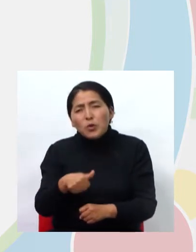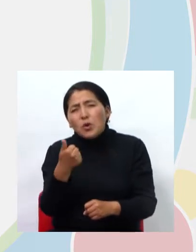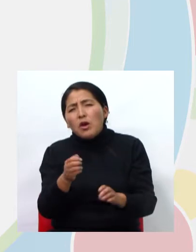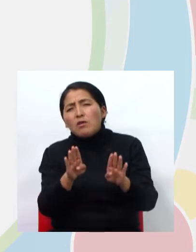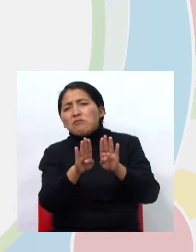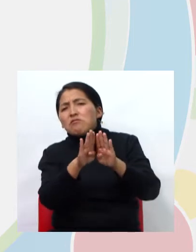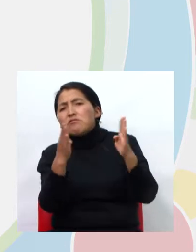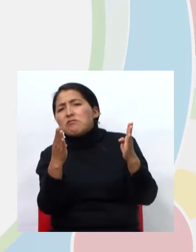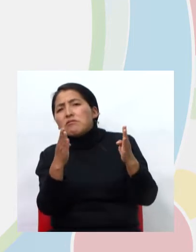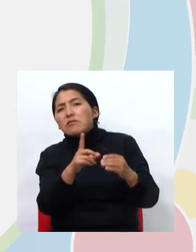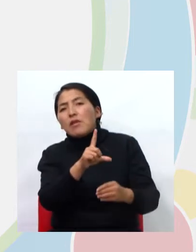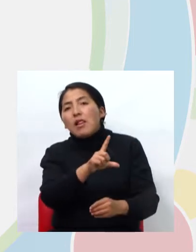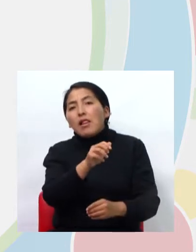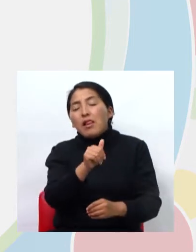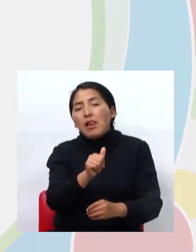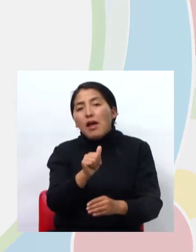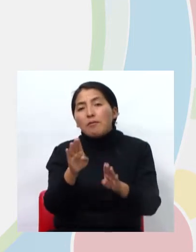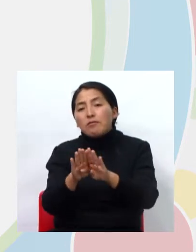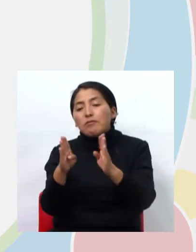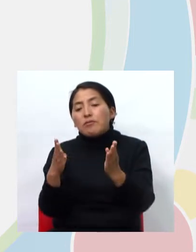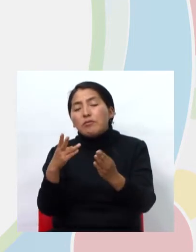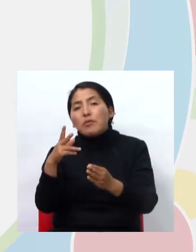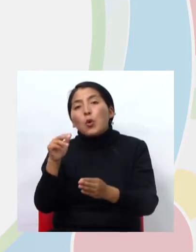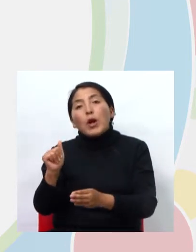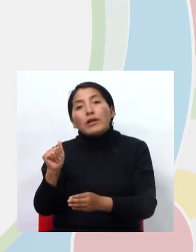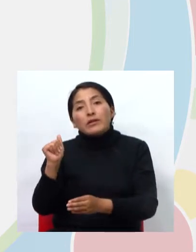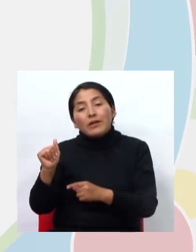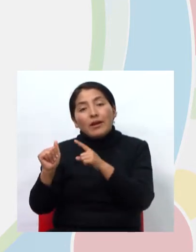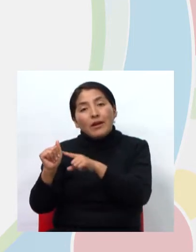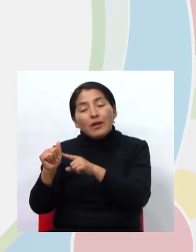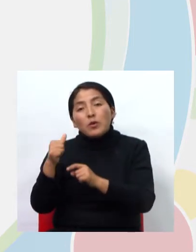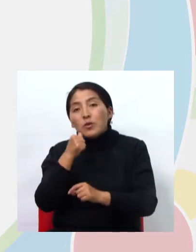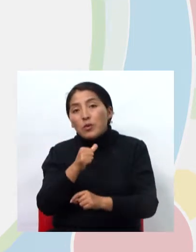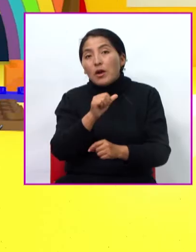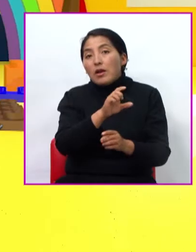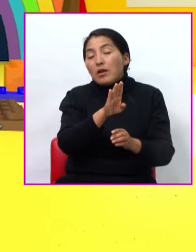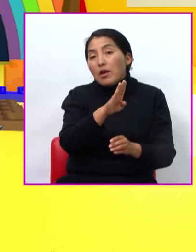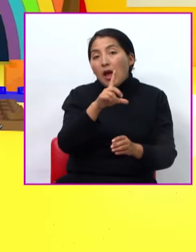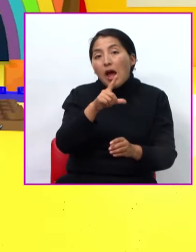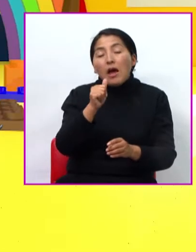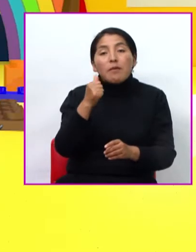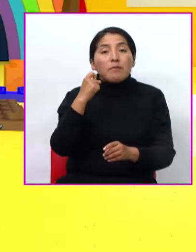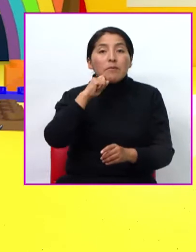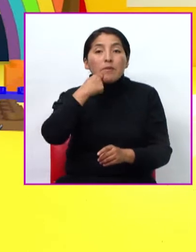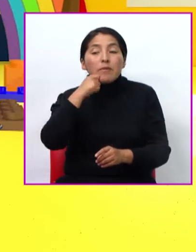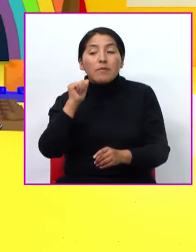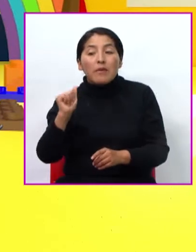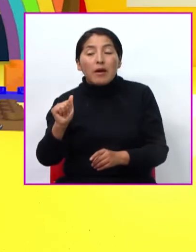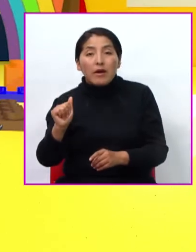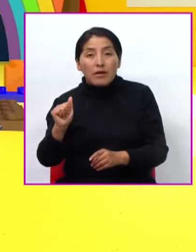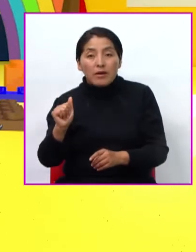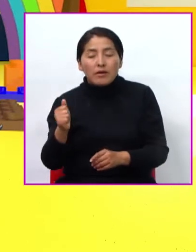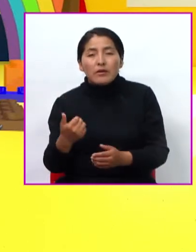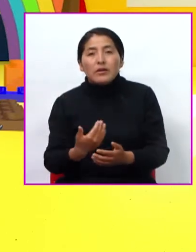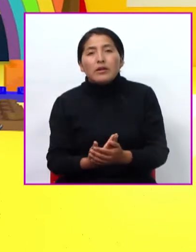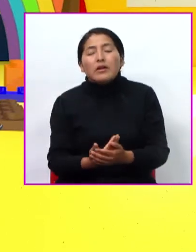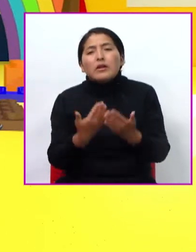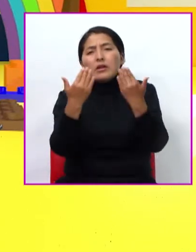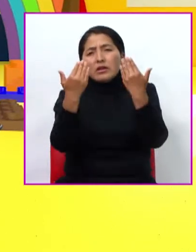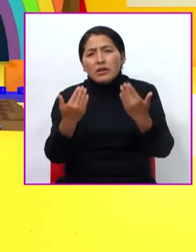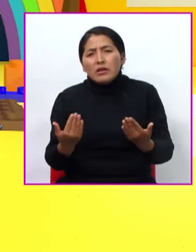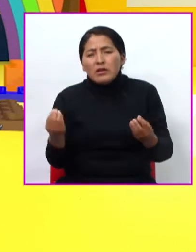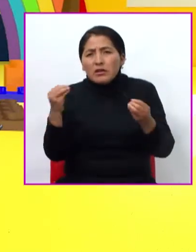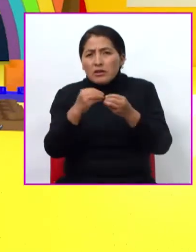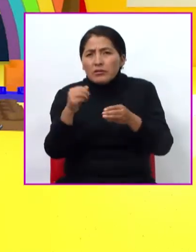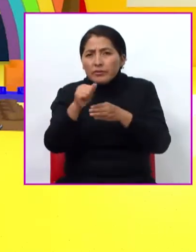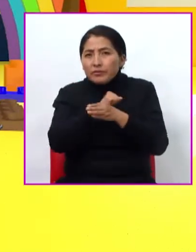y la manzana. Muy bien. Continuamos. Vamos a practicar